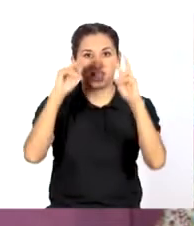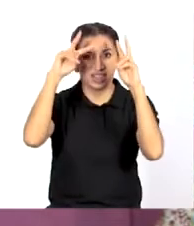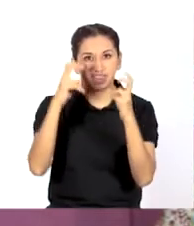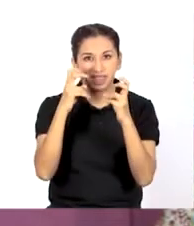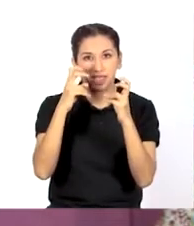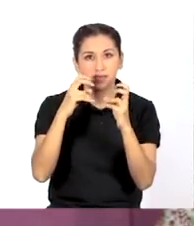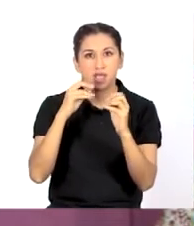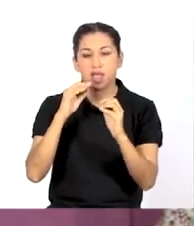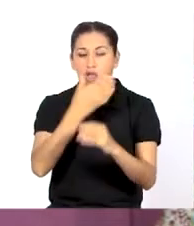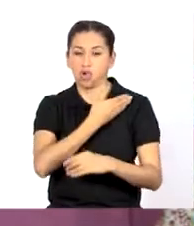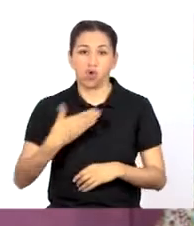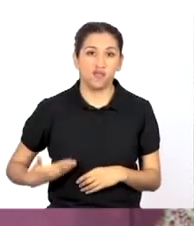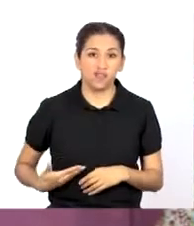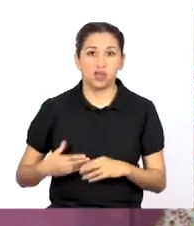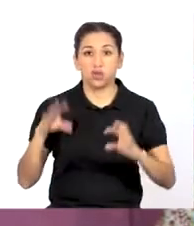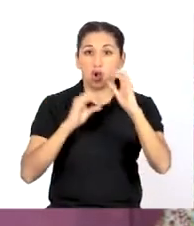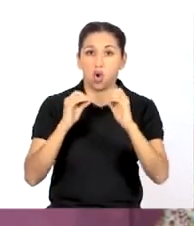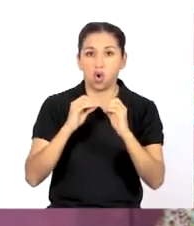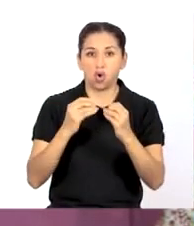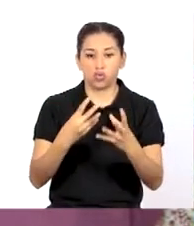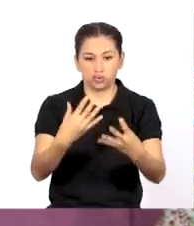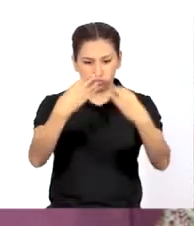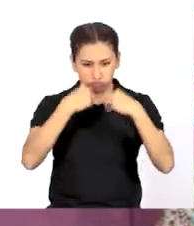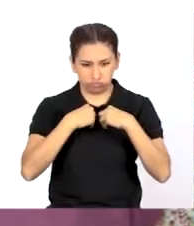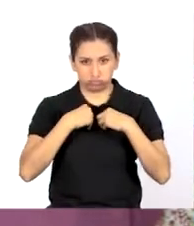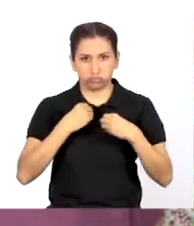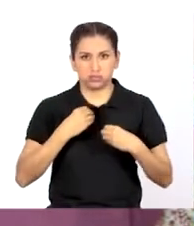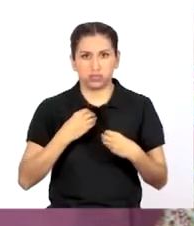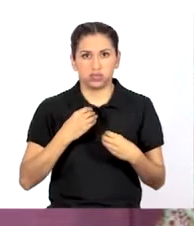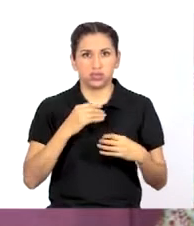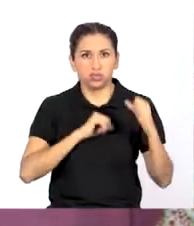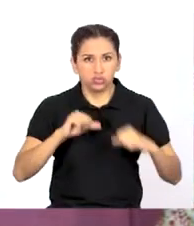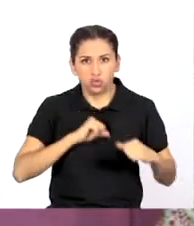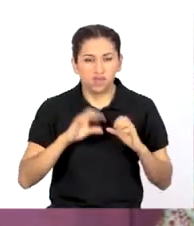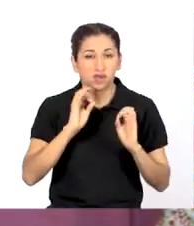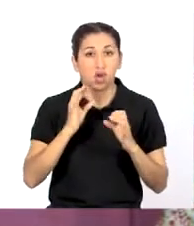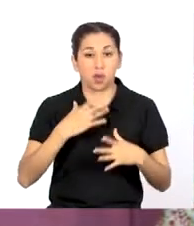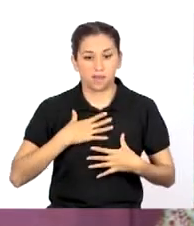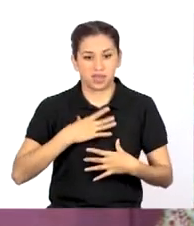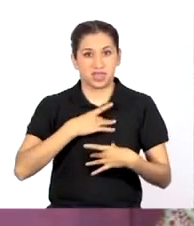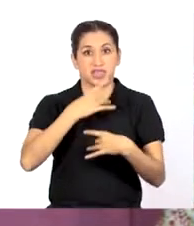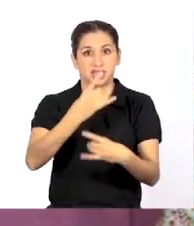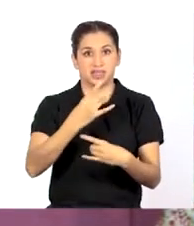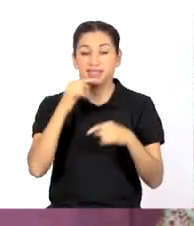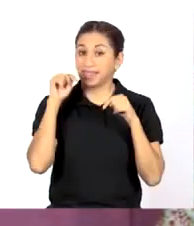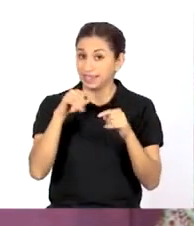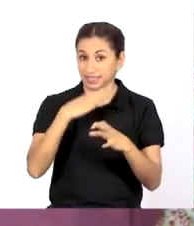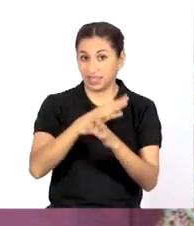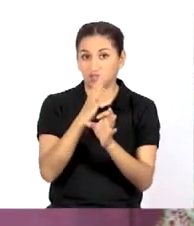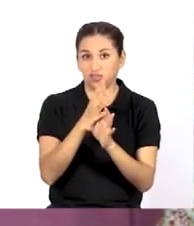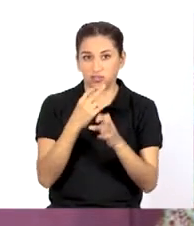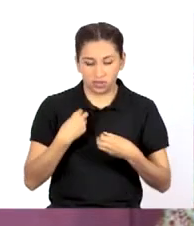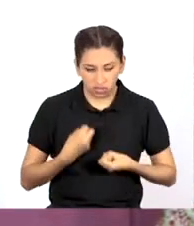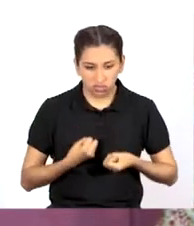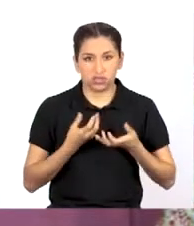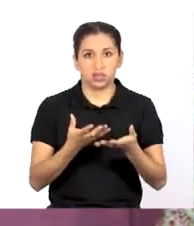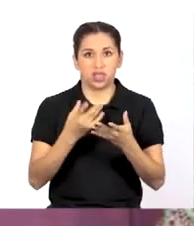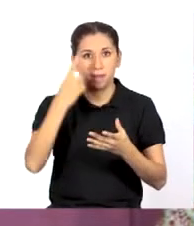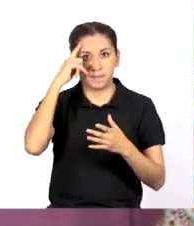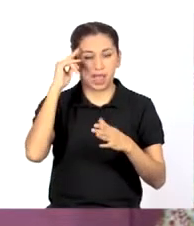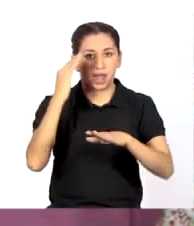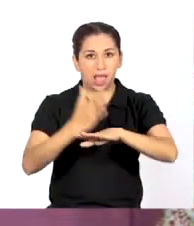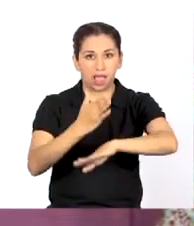asuntos públicos que los afectan o son de su interés. De esta forma, contribuyen a